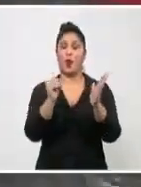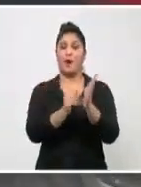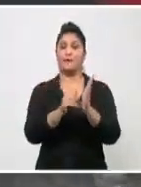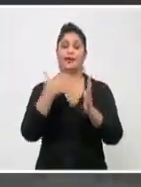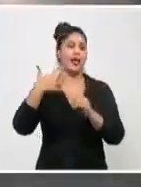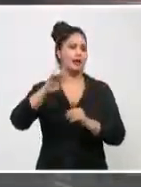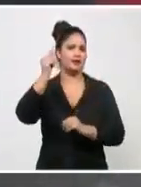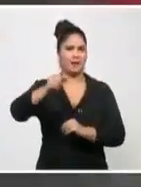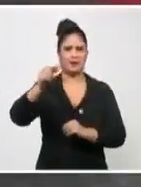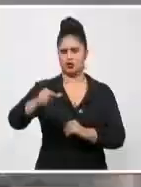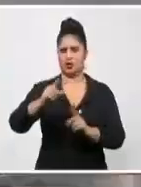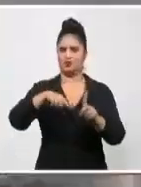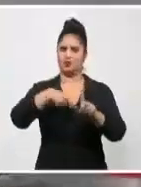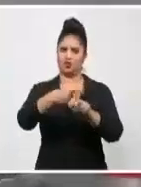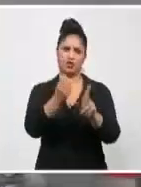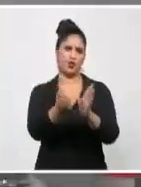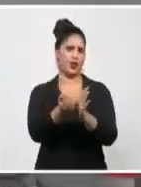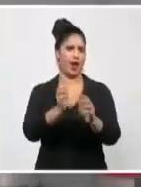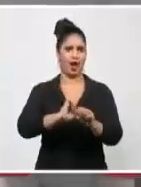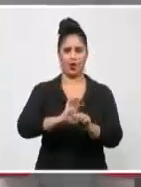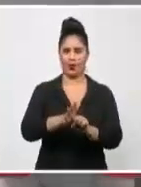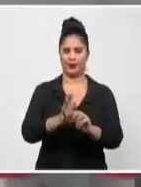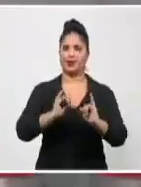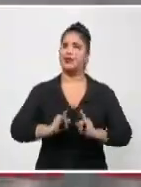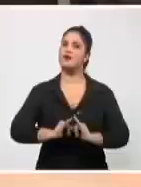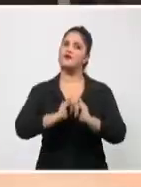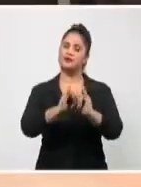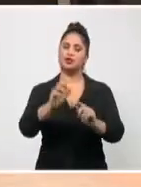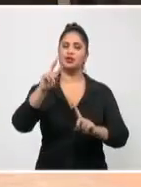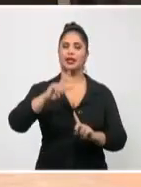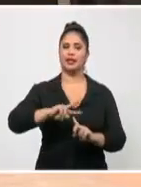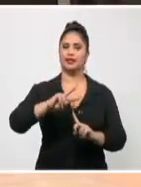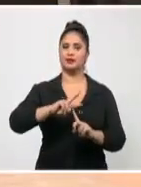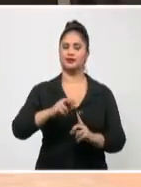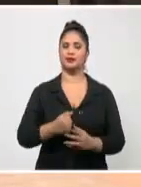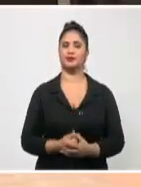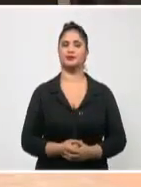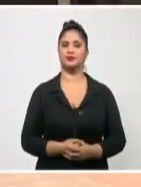el mundo. Wendy Rodríguez Contino, Sistema Informativo de la Televisión Cubana.